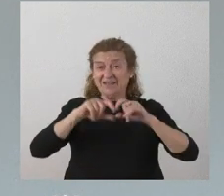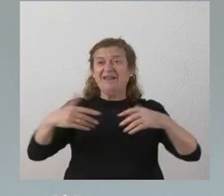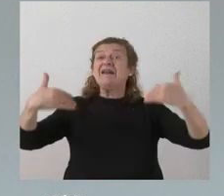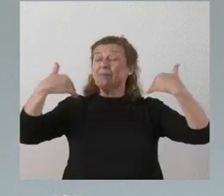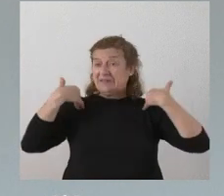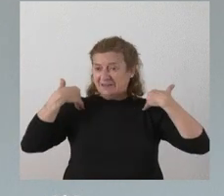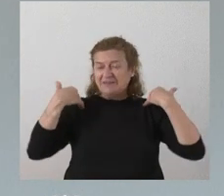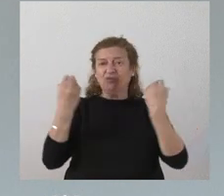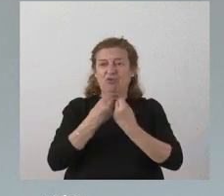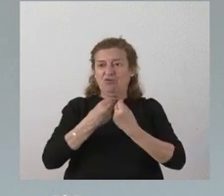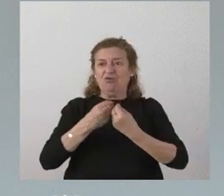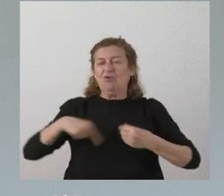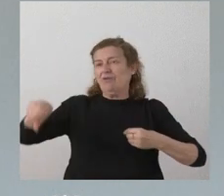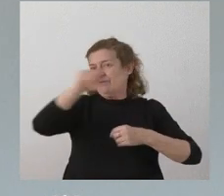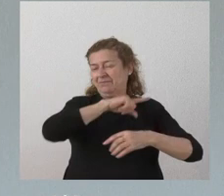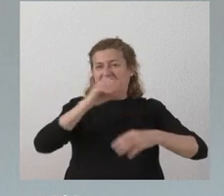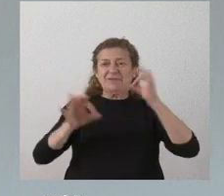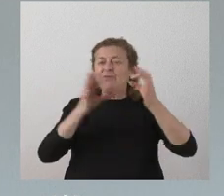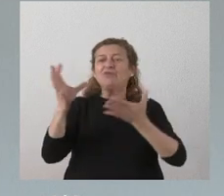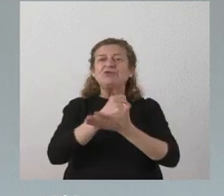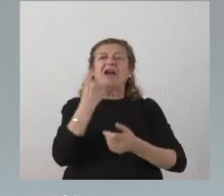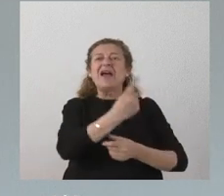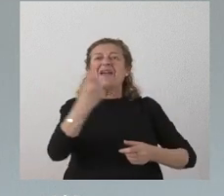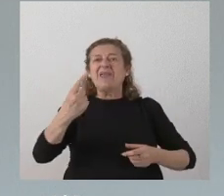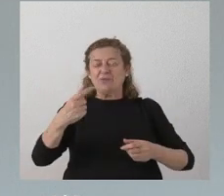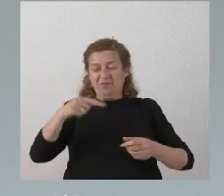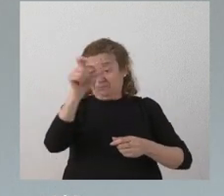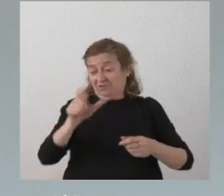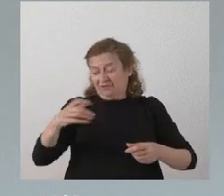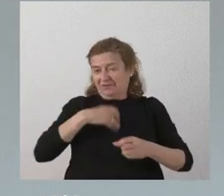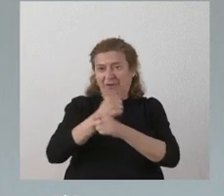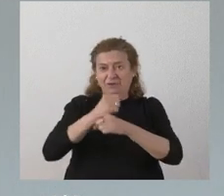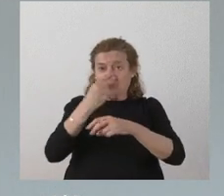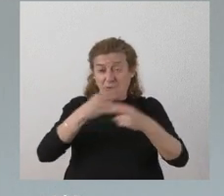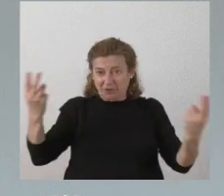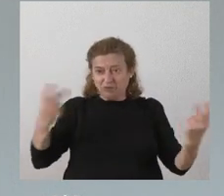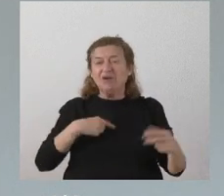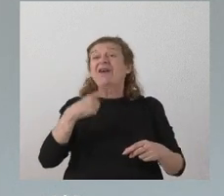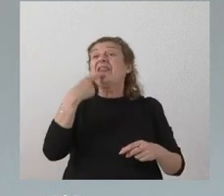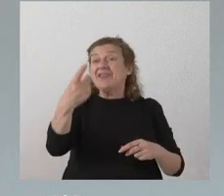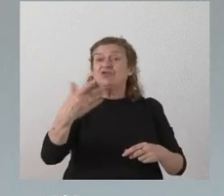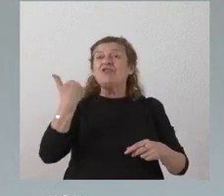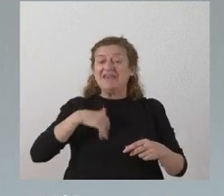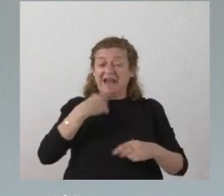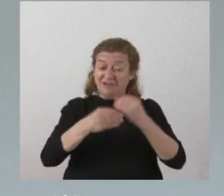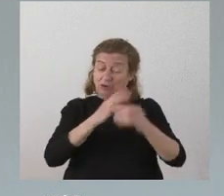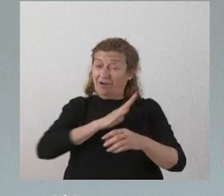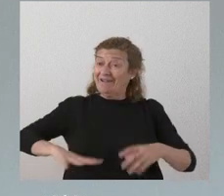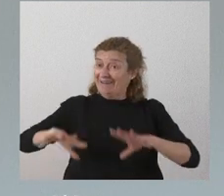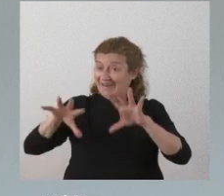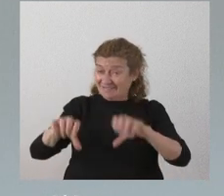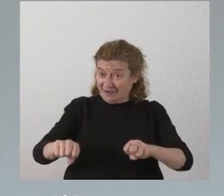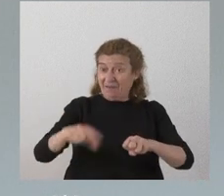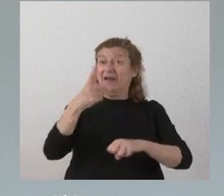representativas con las organizaciones representativas de todos y cada uno de los empleados públicos como le he dicho hemos hecho esa reserva de ese